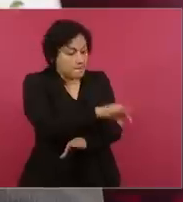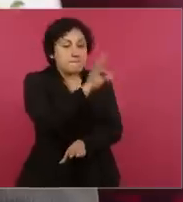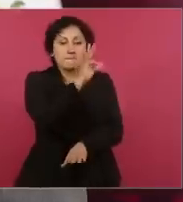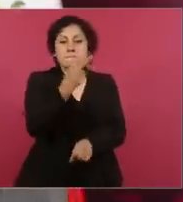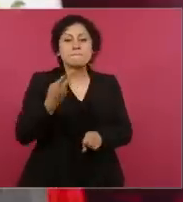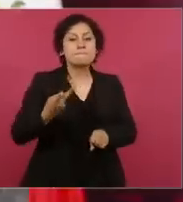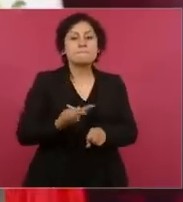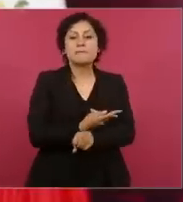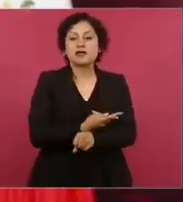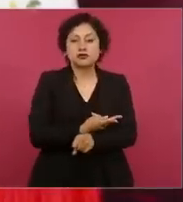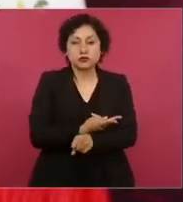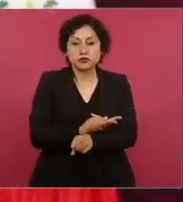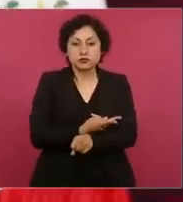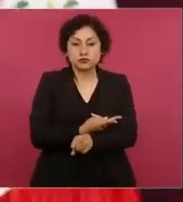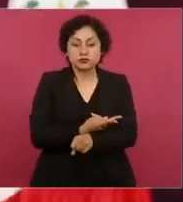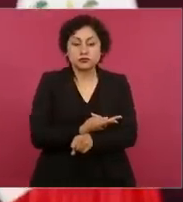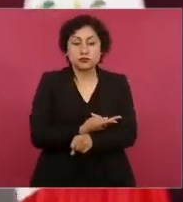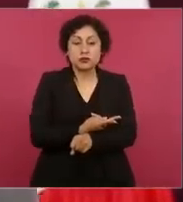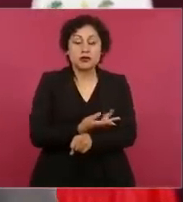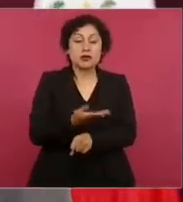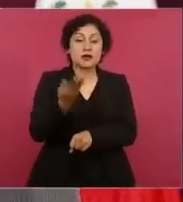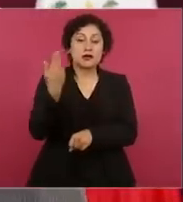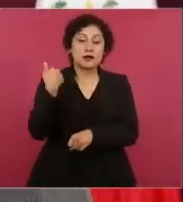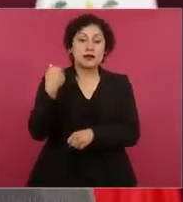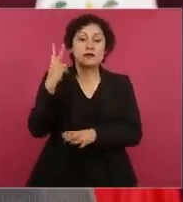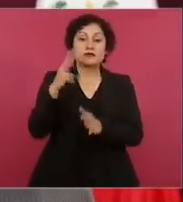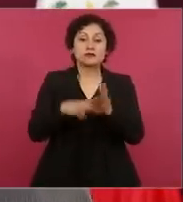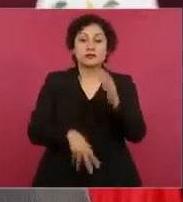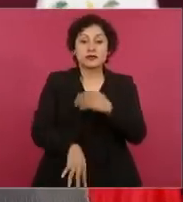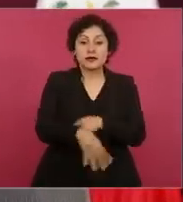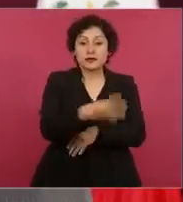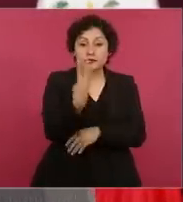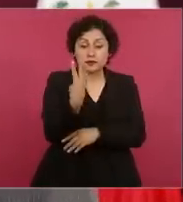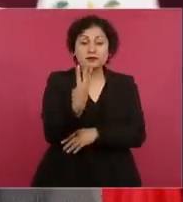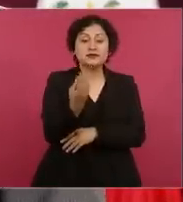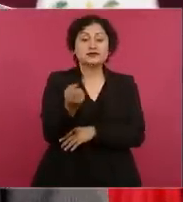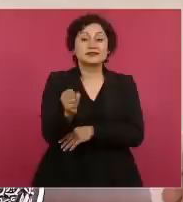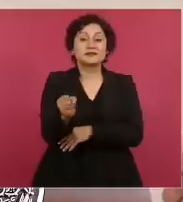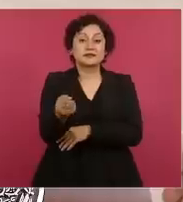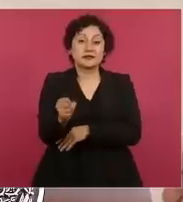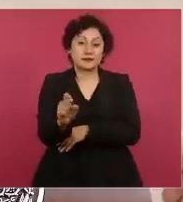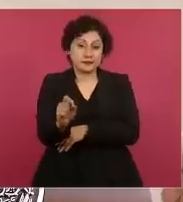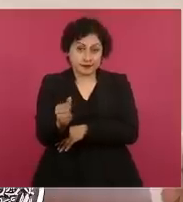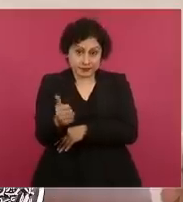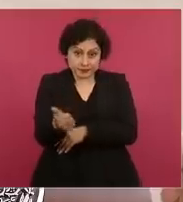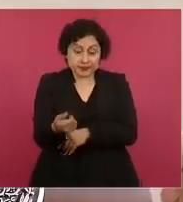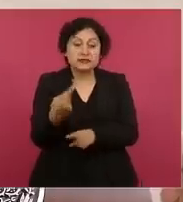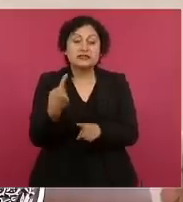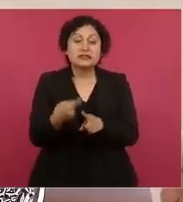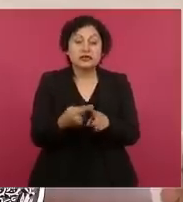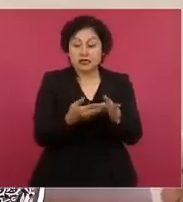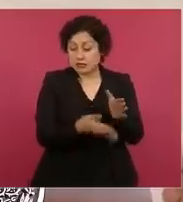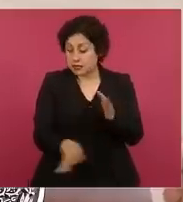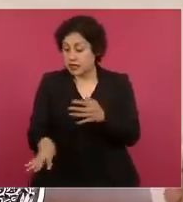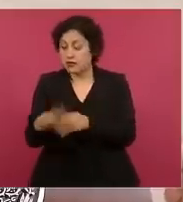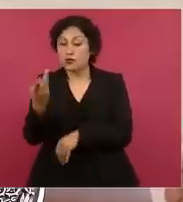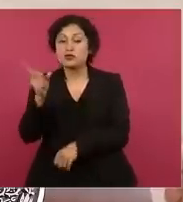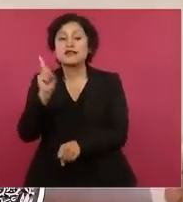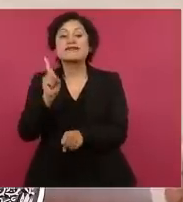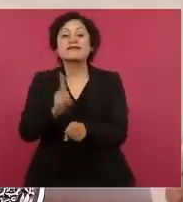del 26 de septiembre del 2014, los días posteriores, quiénes fueron los responsables y luego